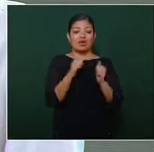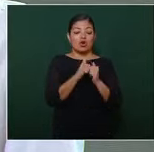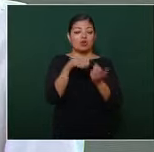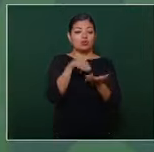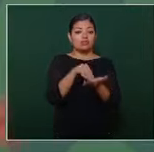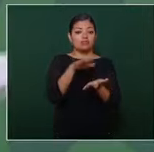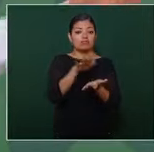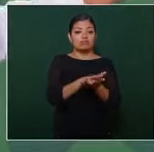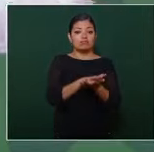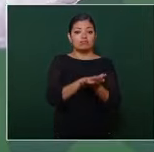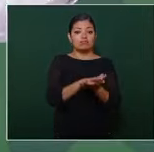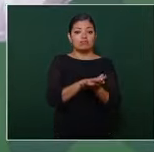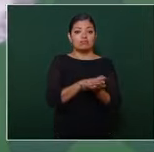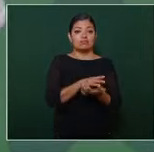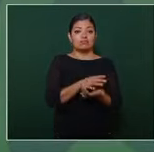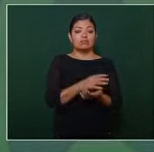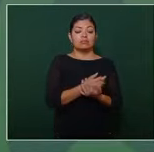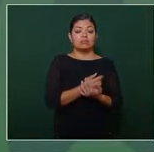que